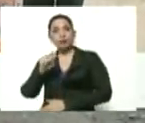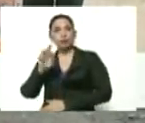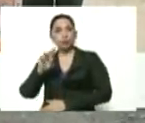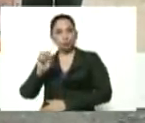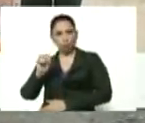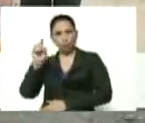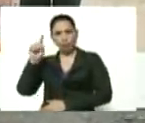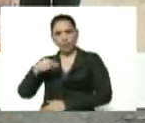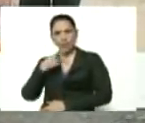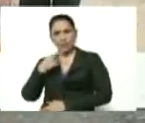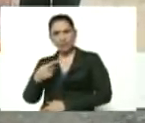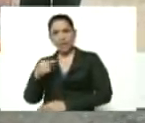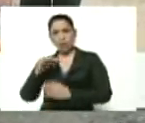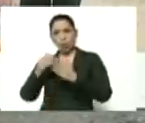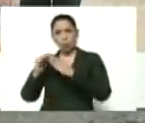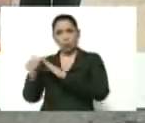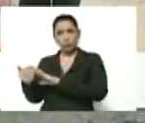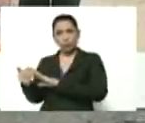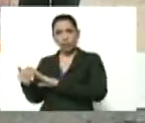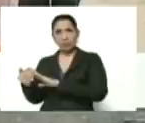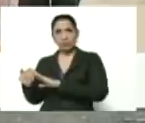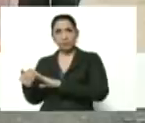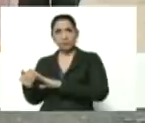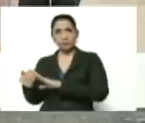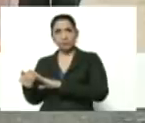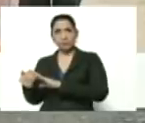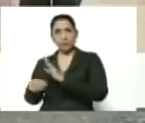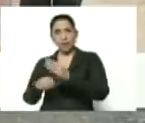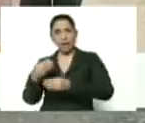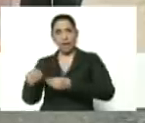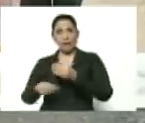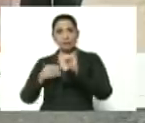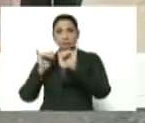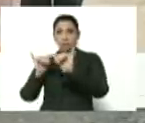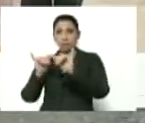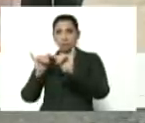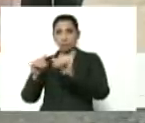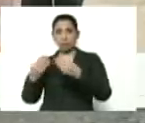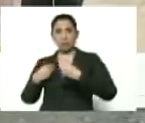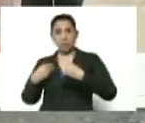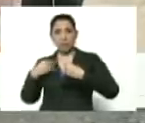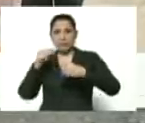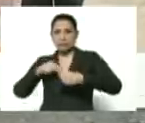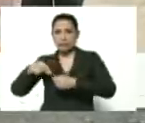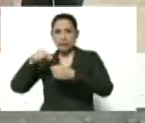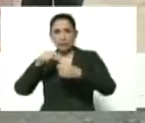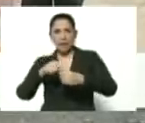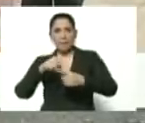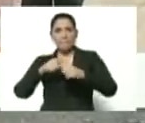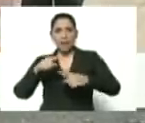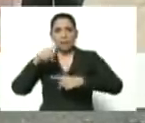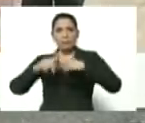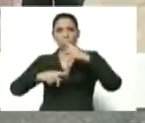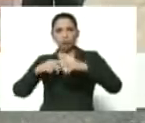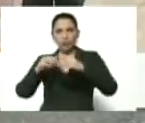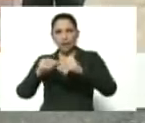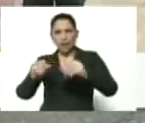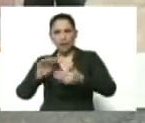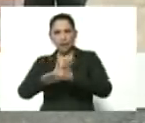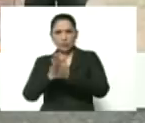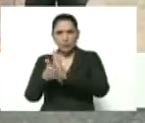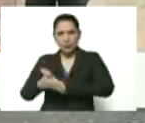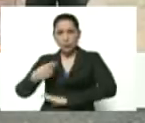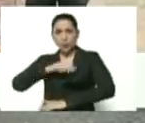señalar que esta comuna de Chiriguare ellos mismos hacen su propia harina. Van a sembrar para producir la harina para nuestro